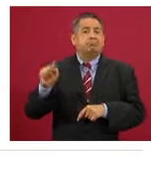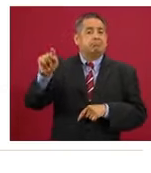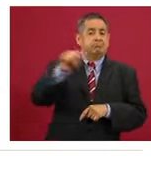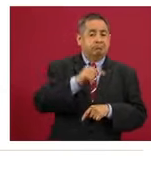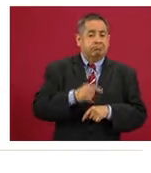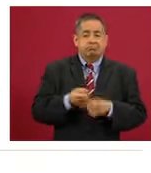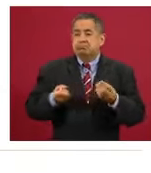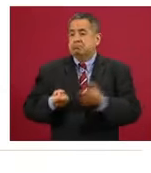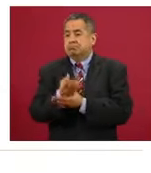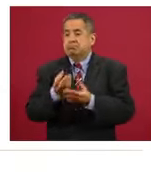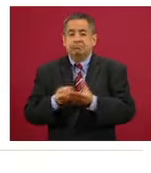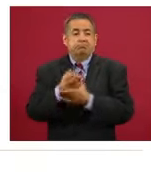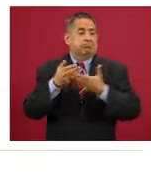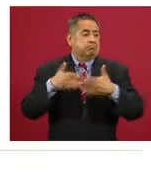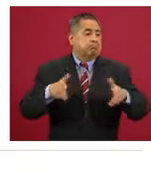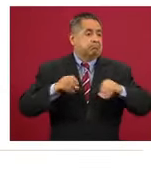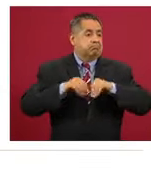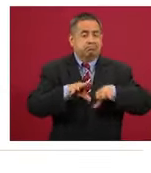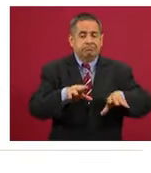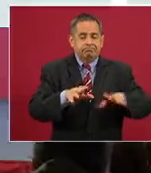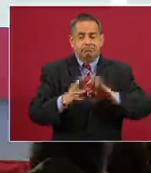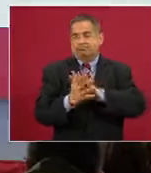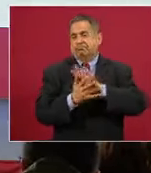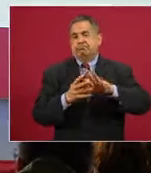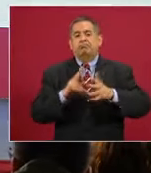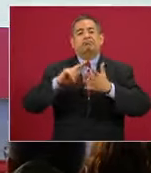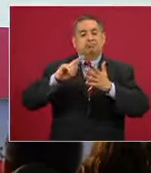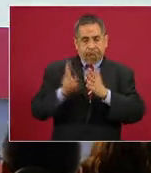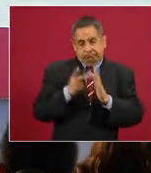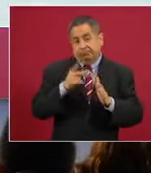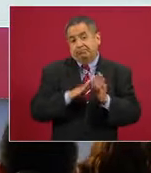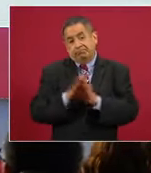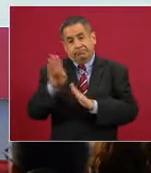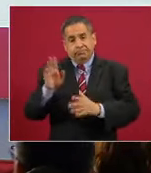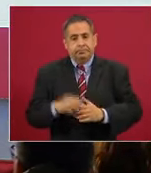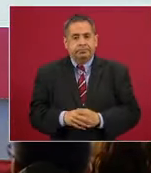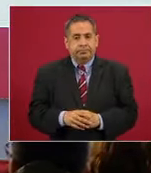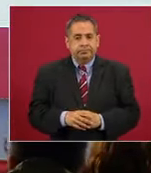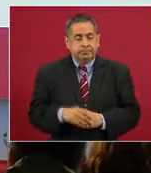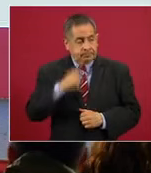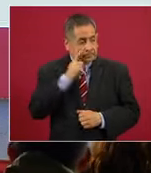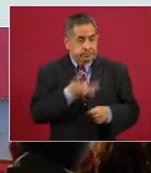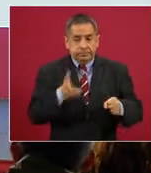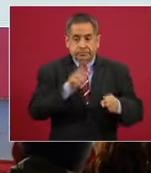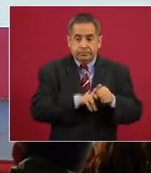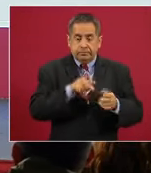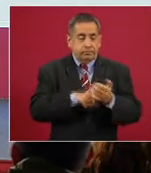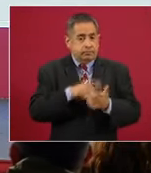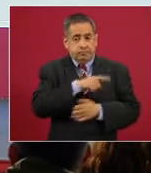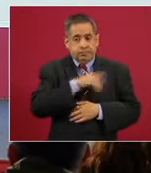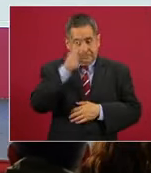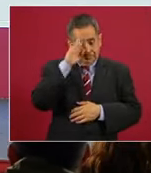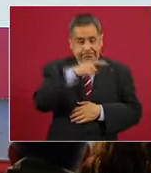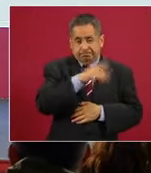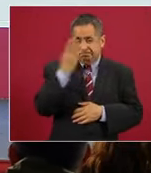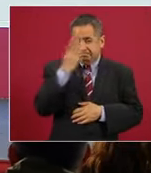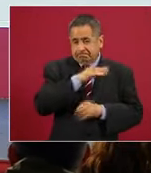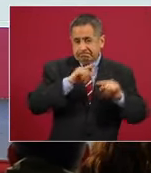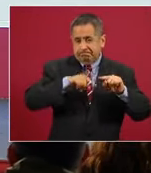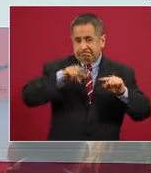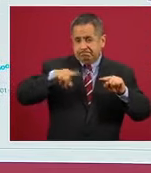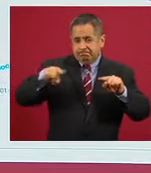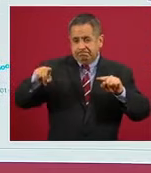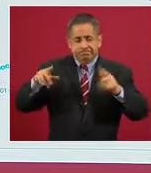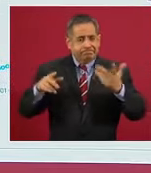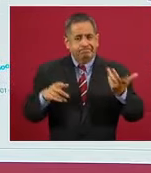demasiado rápido el desconfinamiento. La siguiente. Vean ustedes la ocupación hospitalaria con grandes fluctuaciones. Si lo